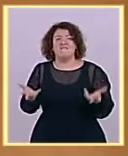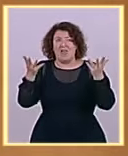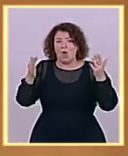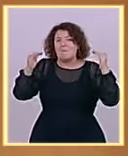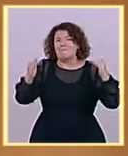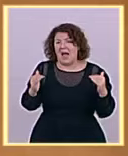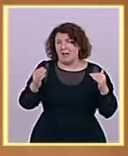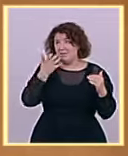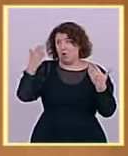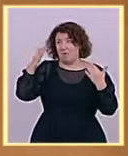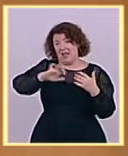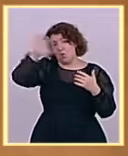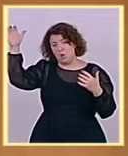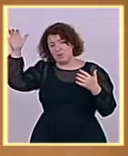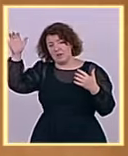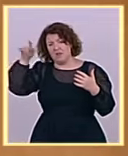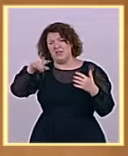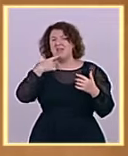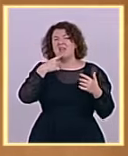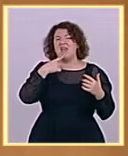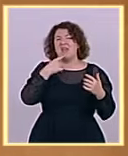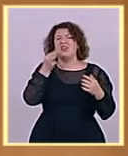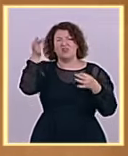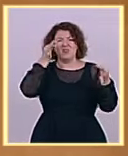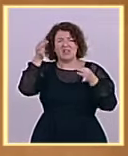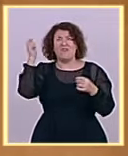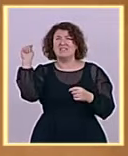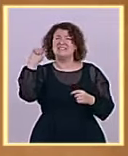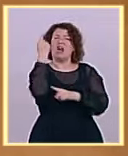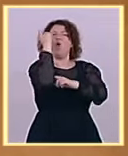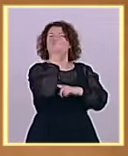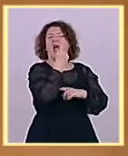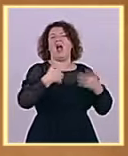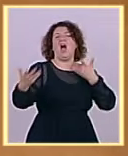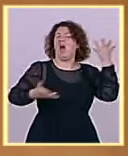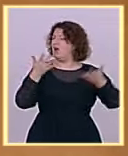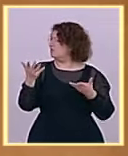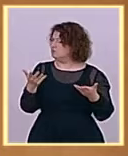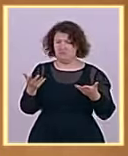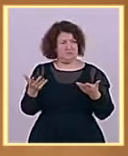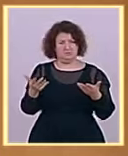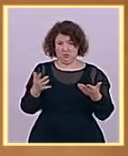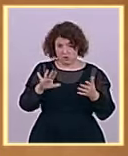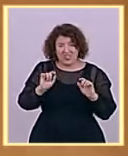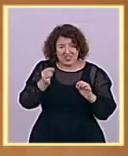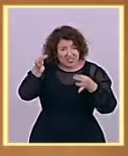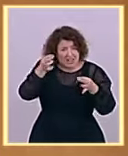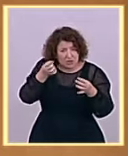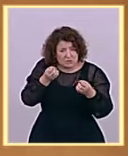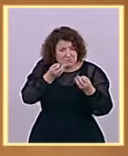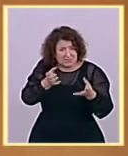Feijóo. ¿A usted le parece que estos datos oficiales son datos triunfalistas? Y todo porque usted